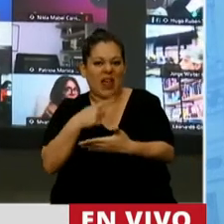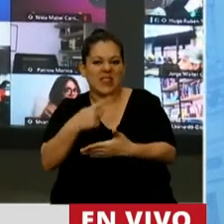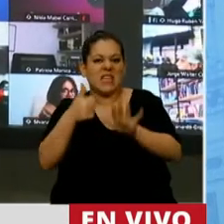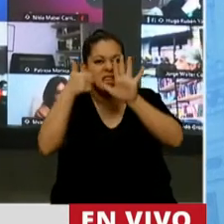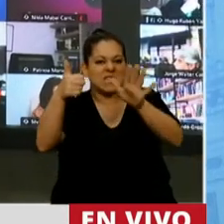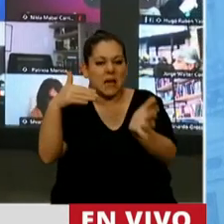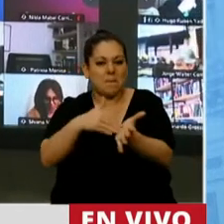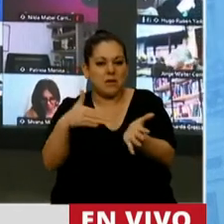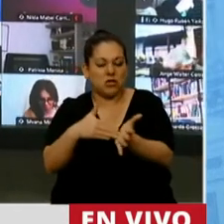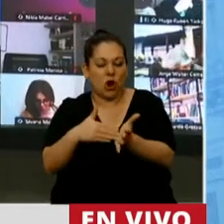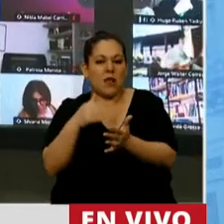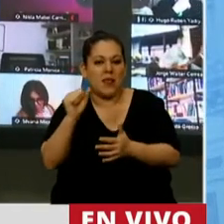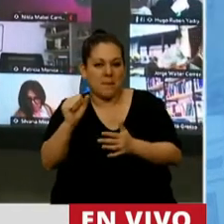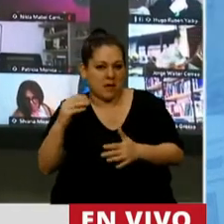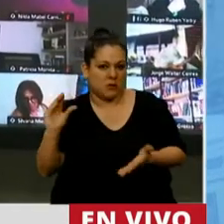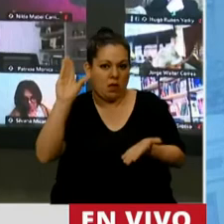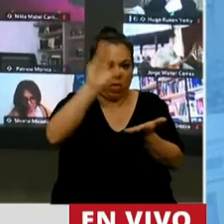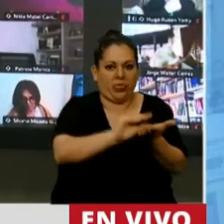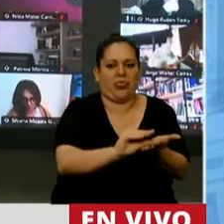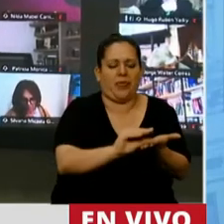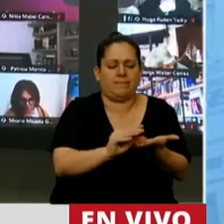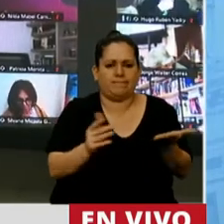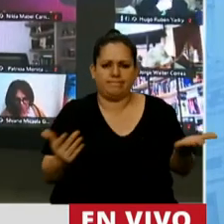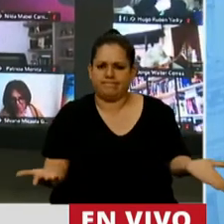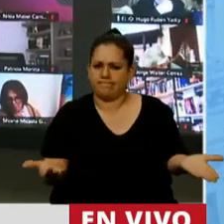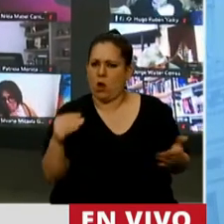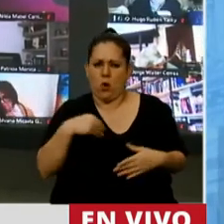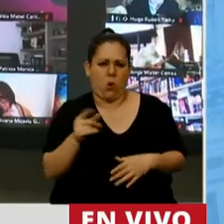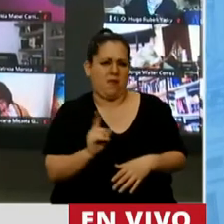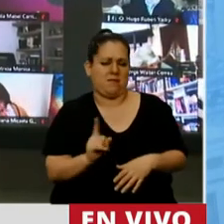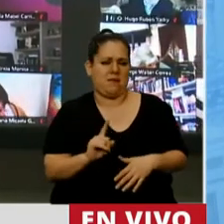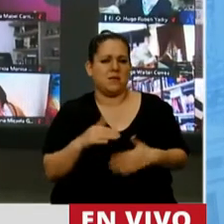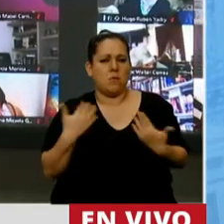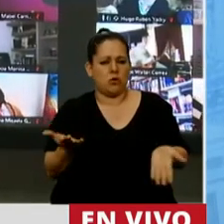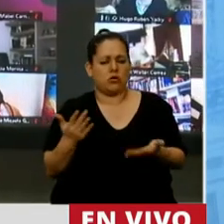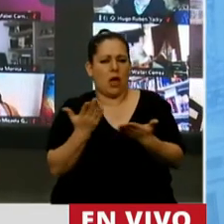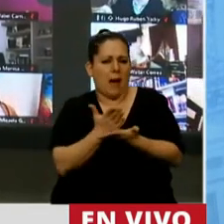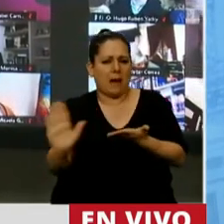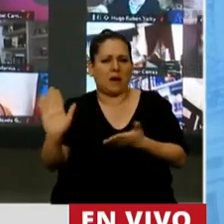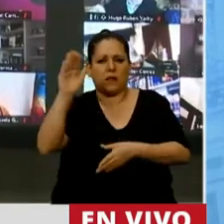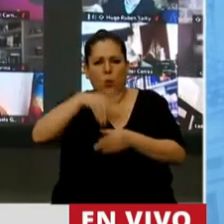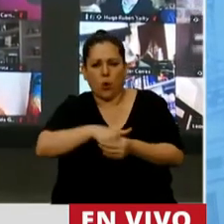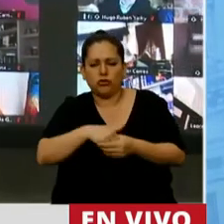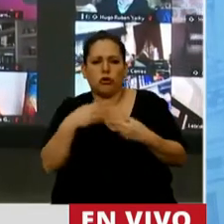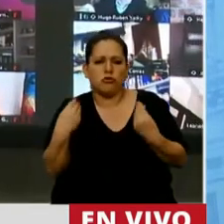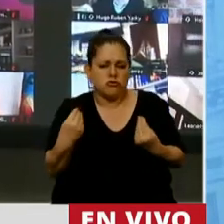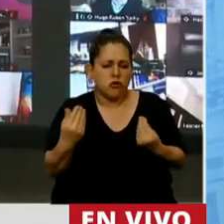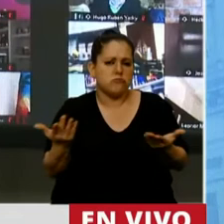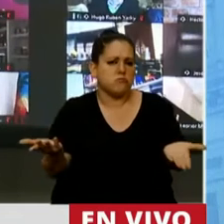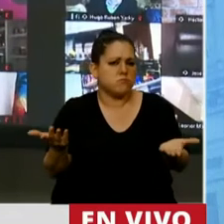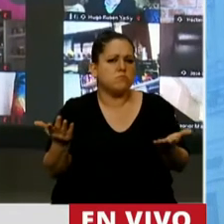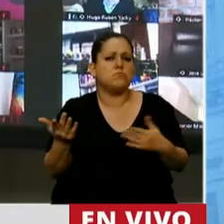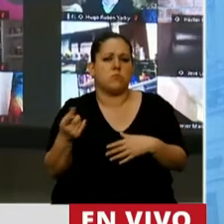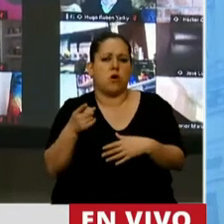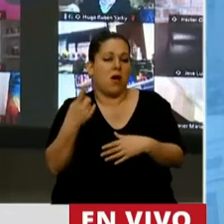pesos, que es una décima parte de eso. Entonces, más allá de nuestra posición general como bloque... Vaya redondeando,